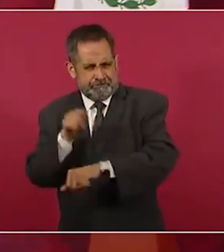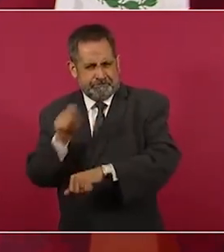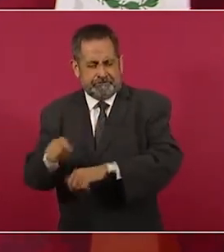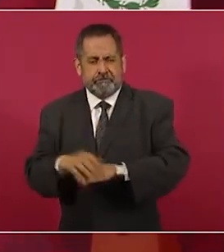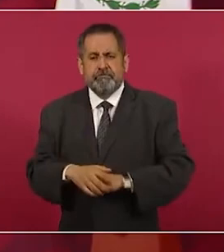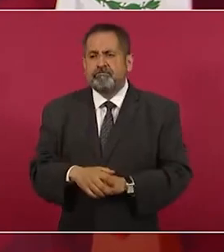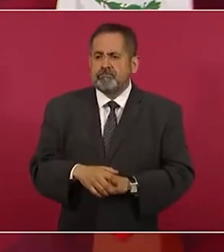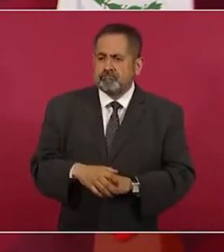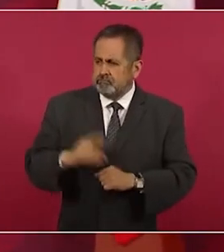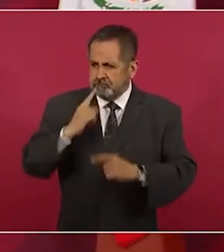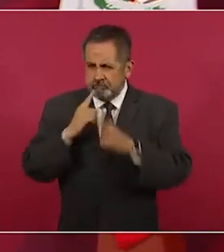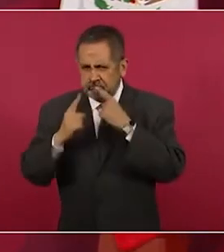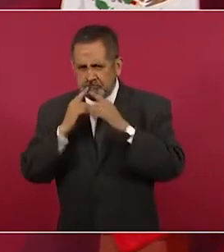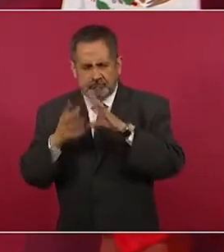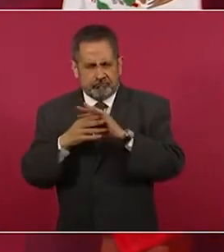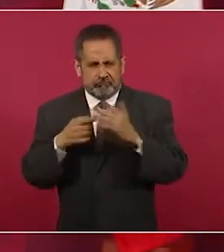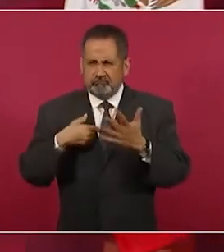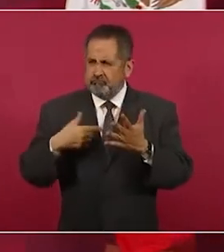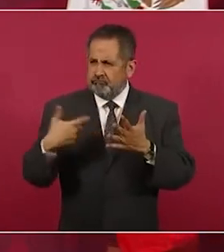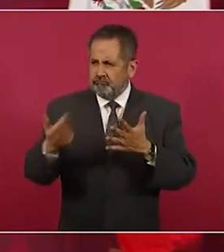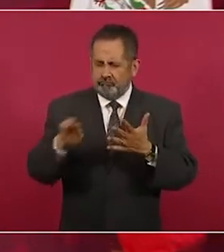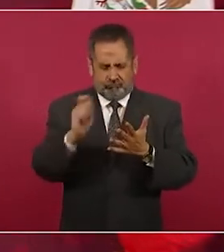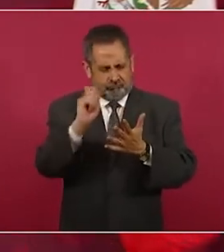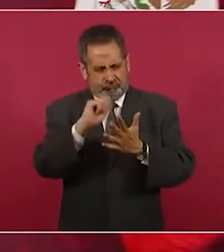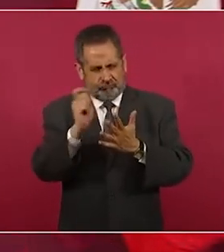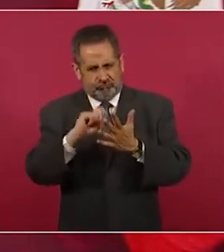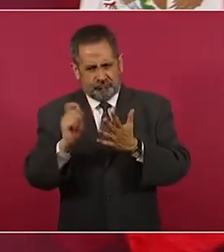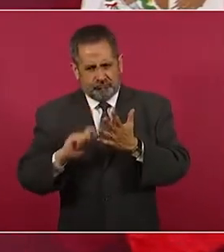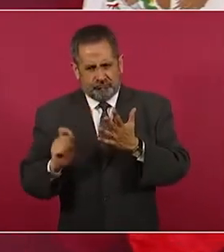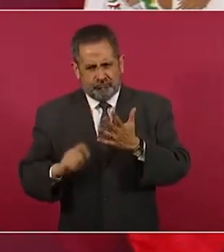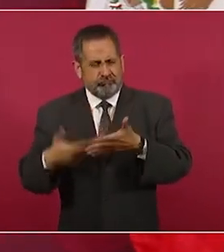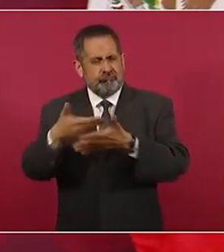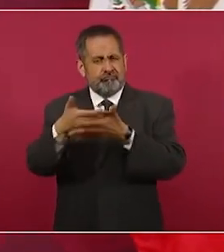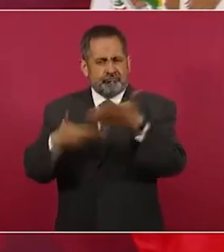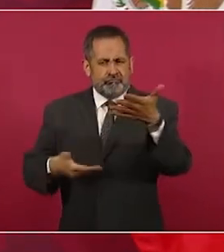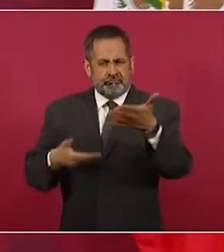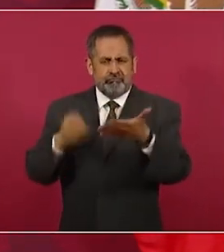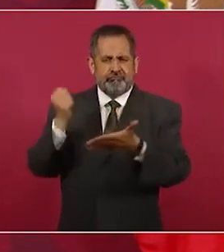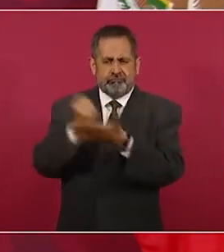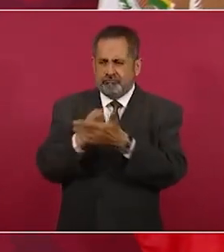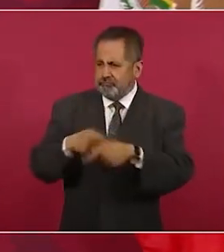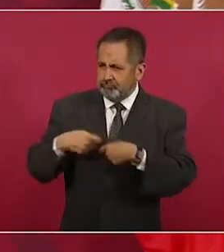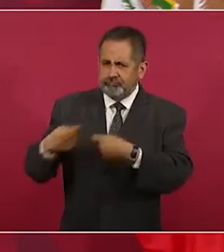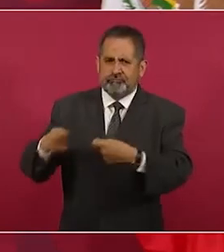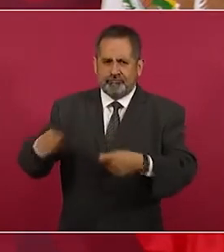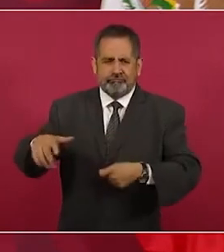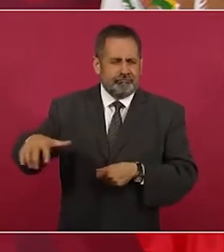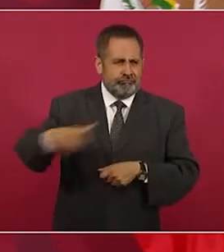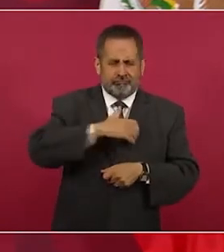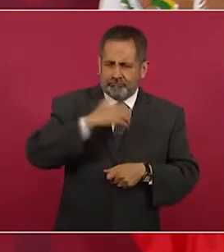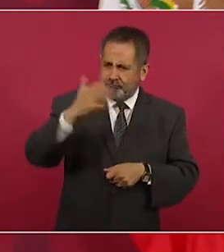Y elaboré un documento que les di a conocer